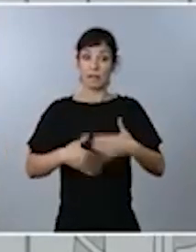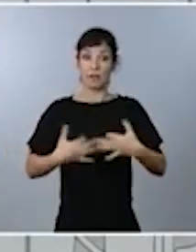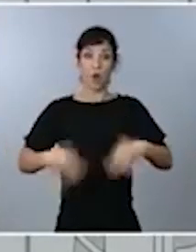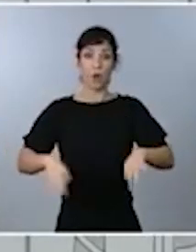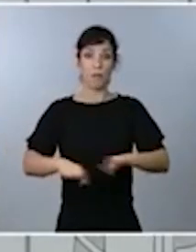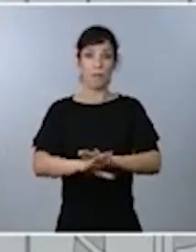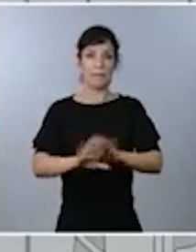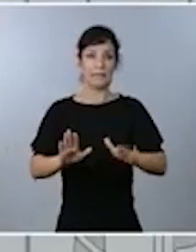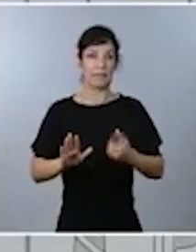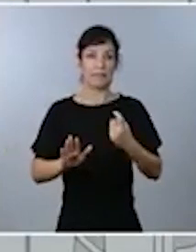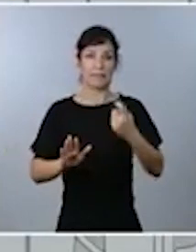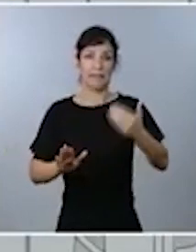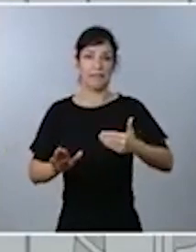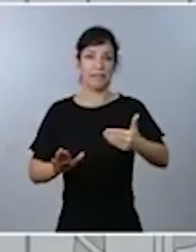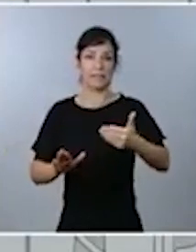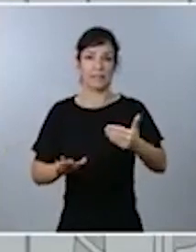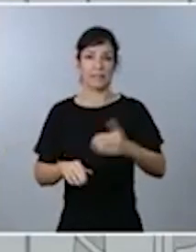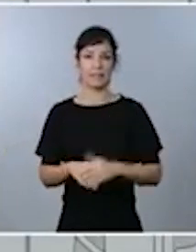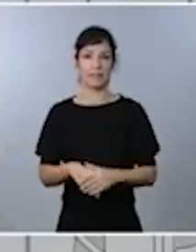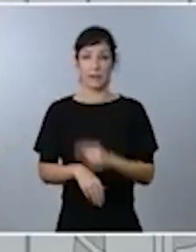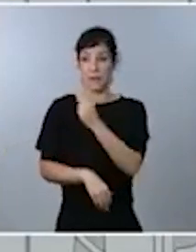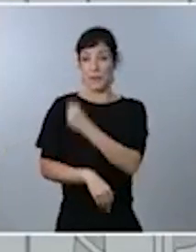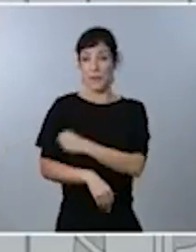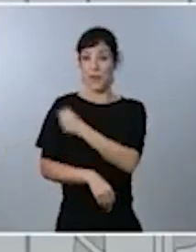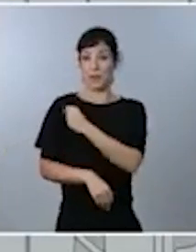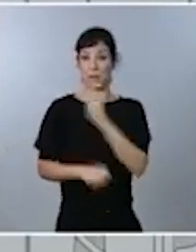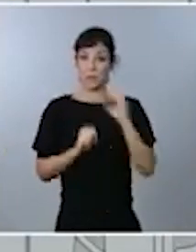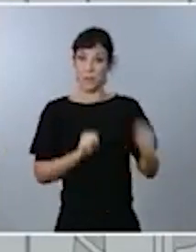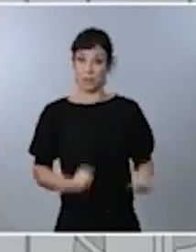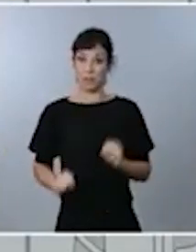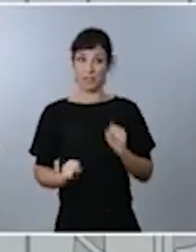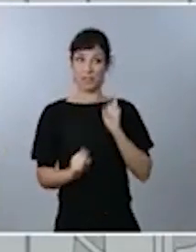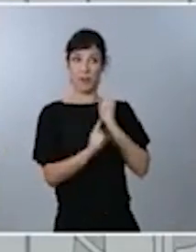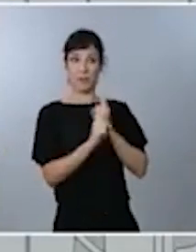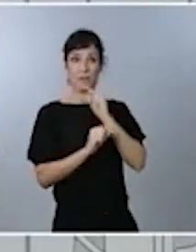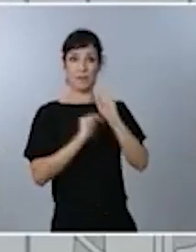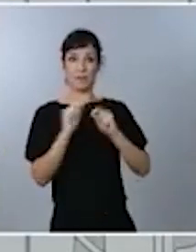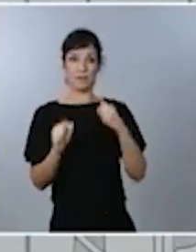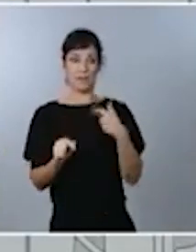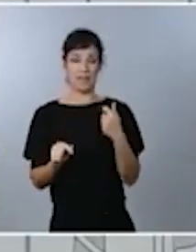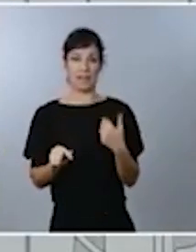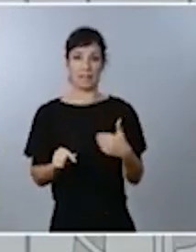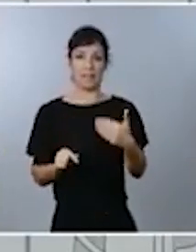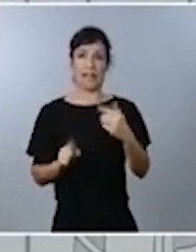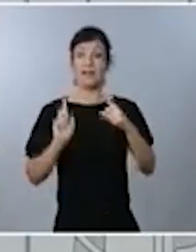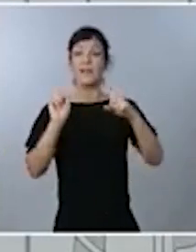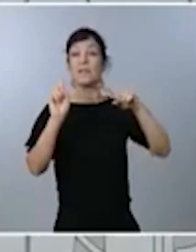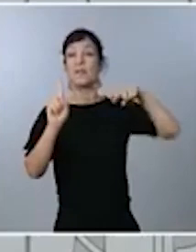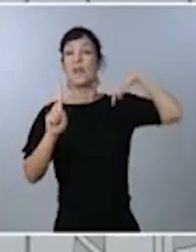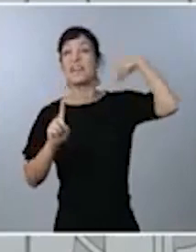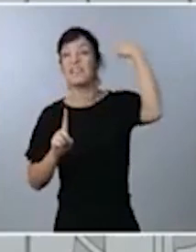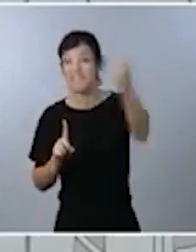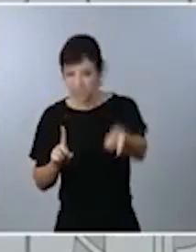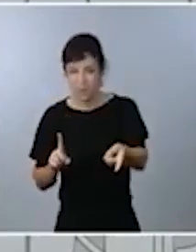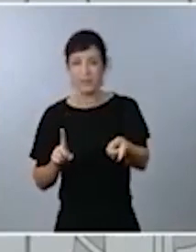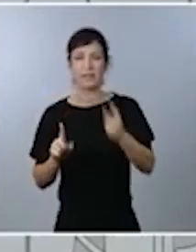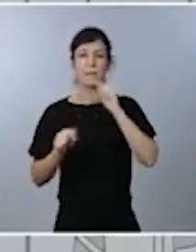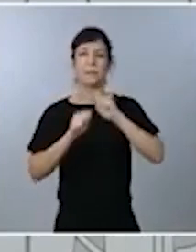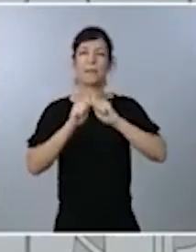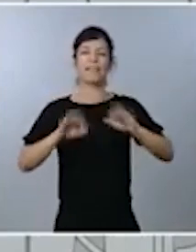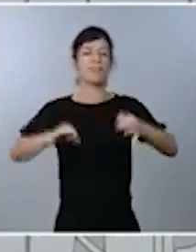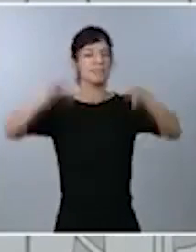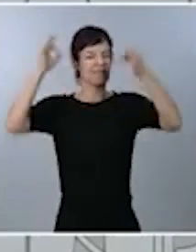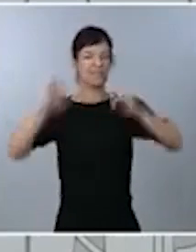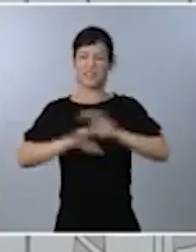Falta menos para disponer de la vacuna que nos proteja del virus. Pensemos en lo que vendrá después, cuando la pandemia esté definitivamente superada.